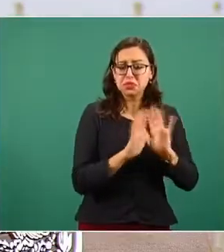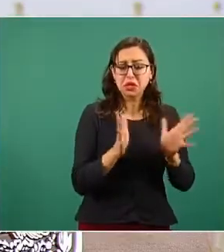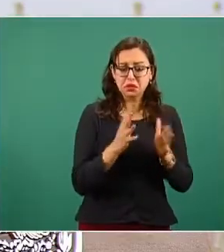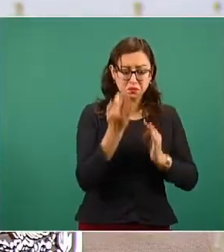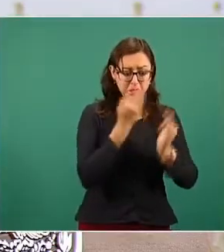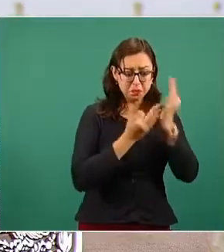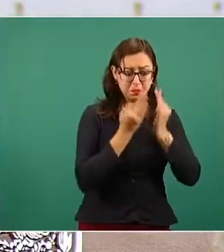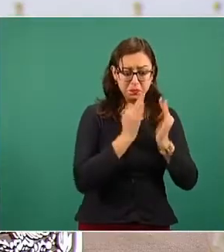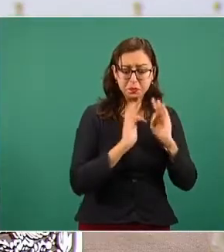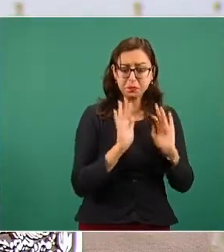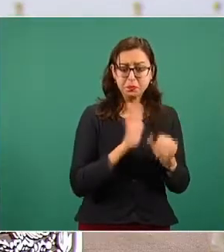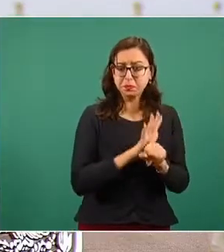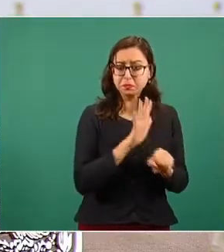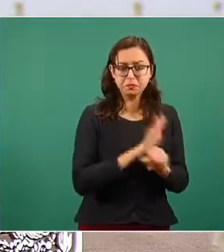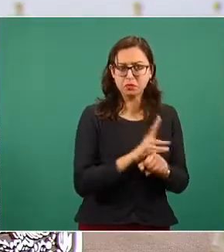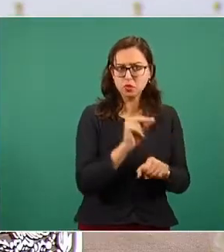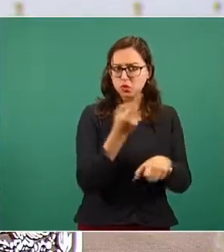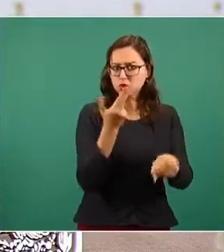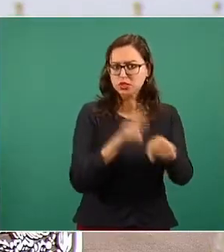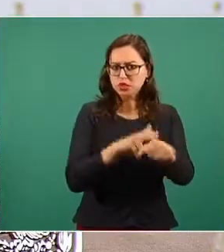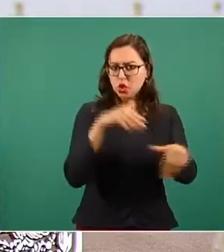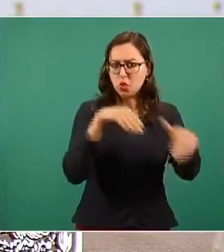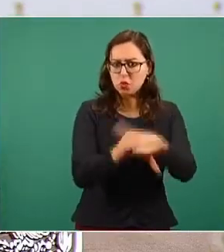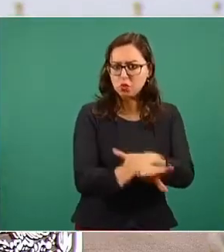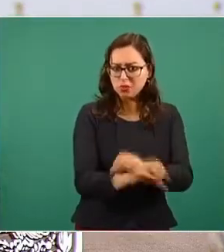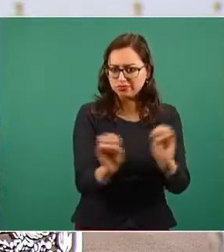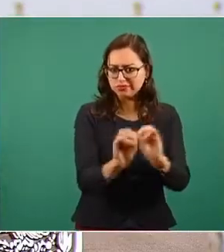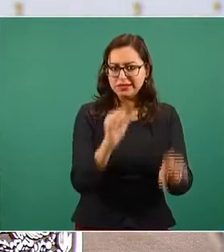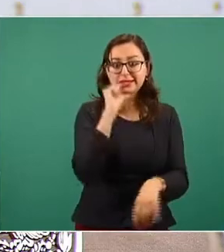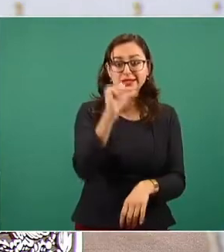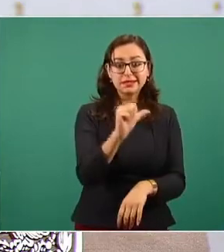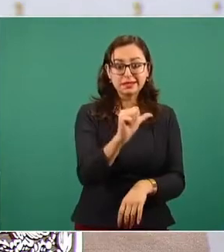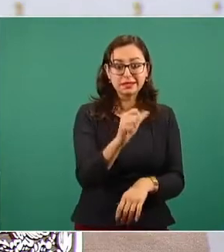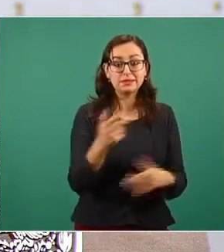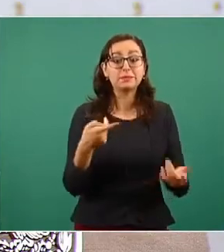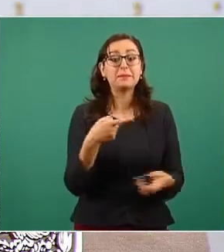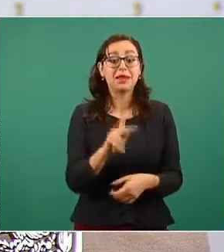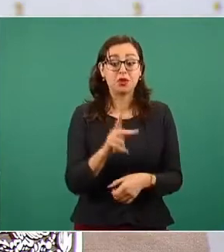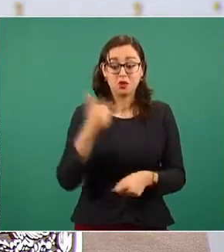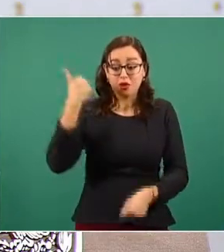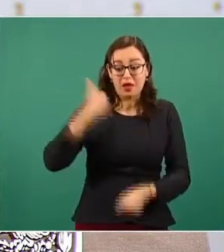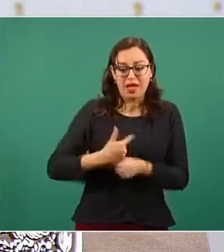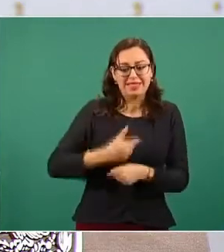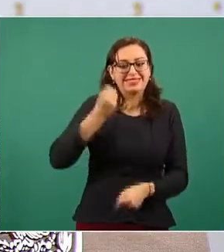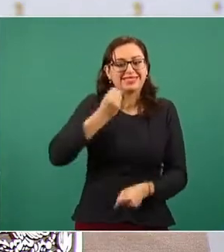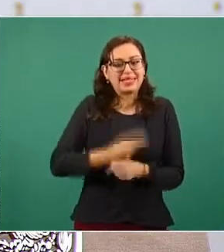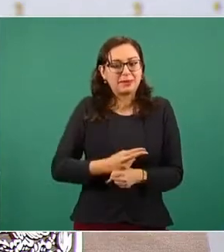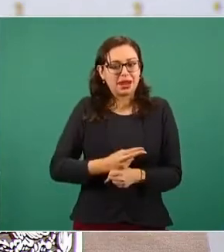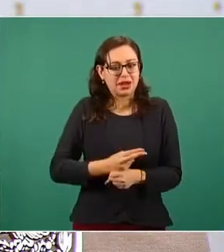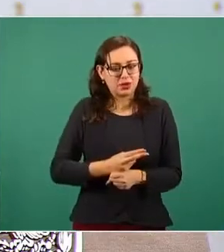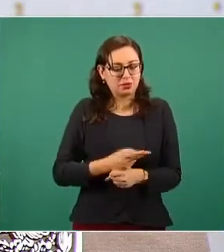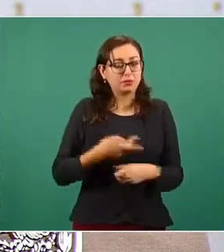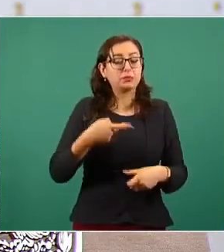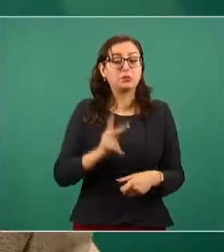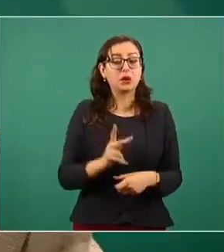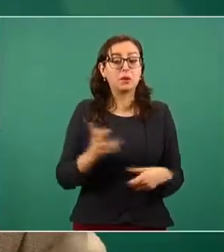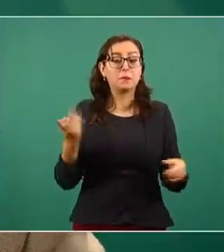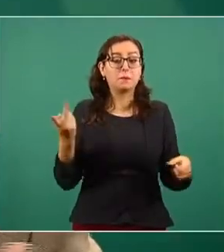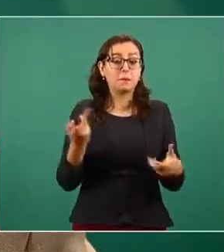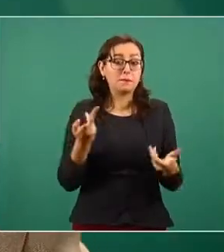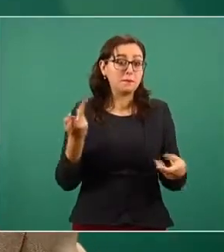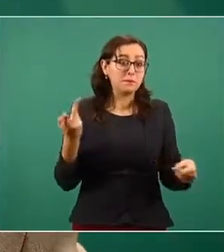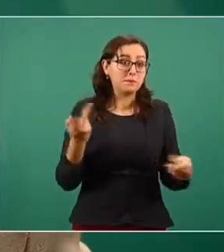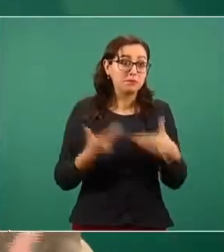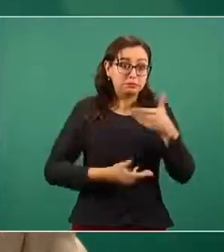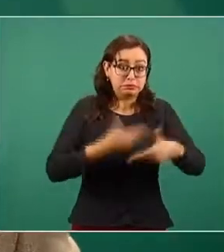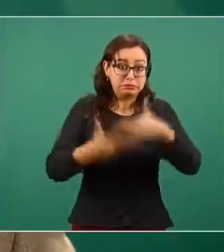es lo que se puede lograr? Que el proceso de agravamiento no ocurra de manera tan rápida